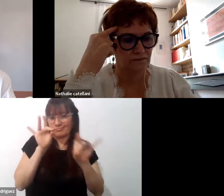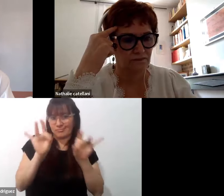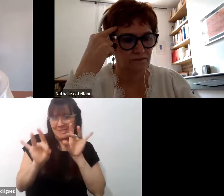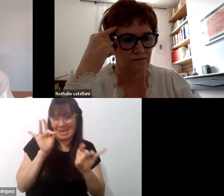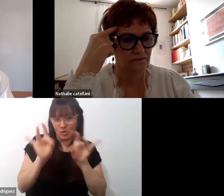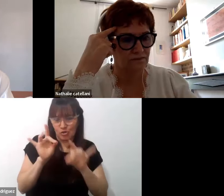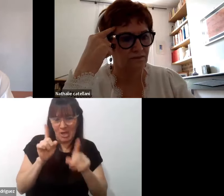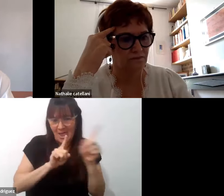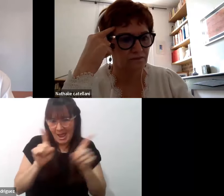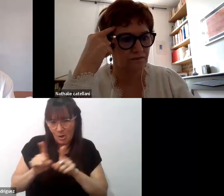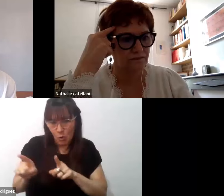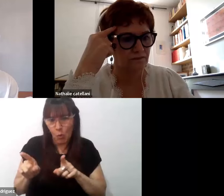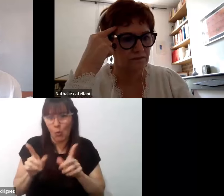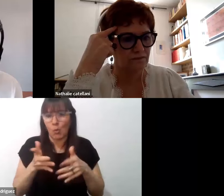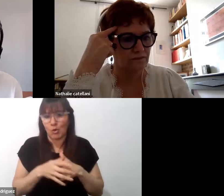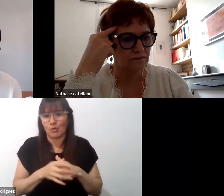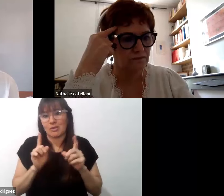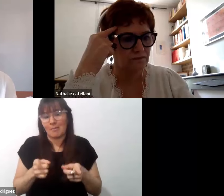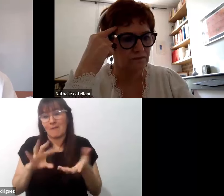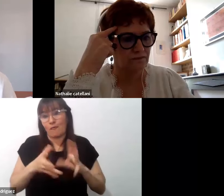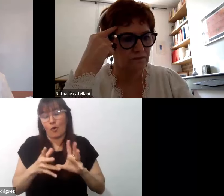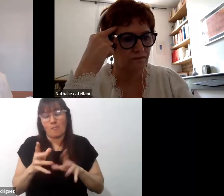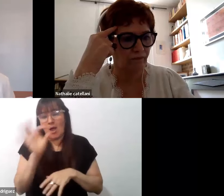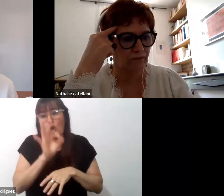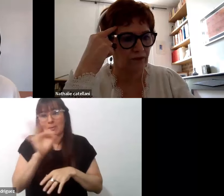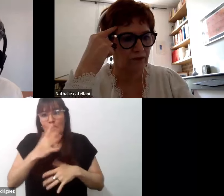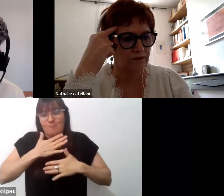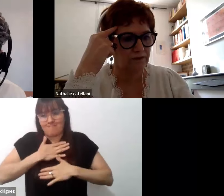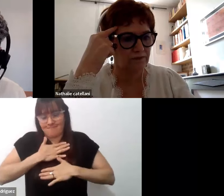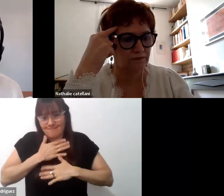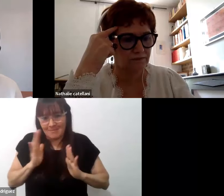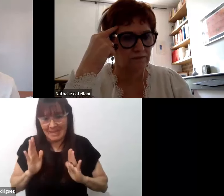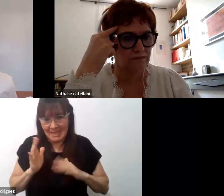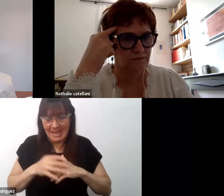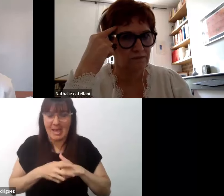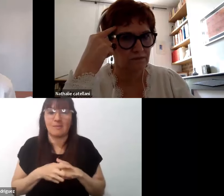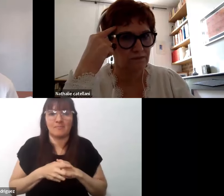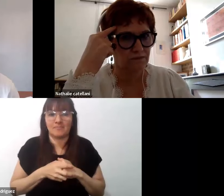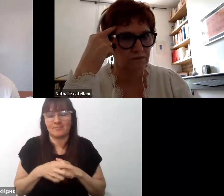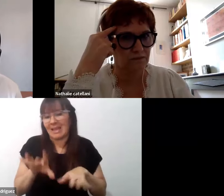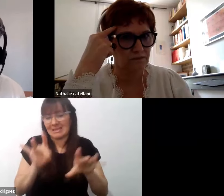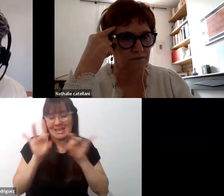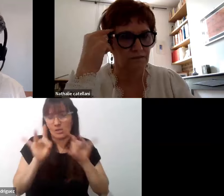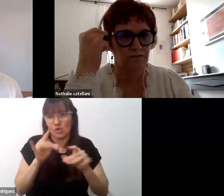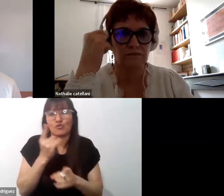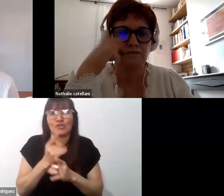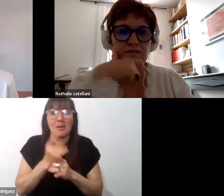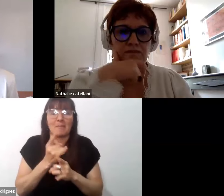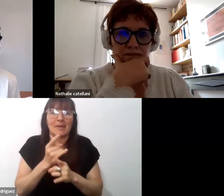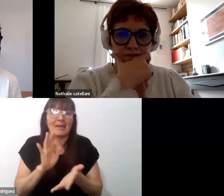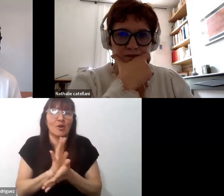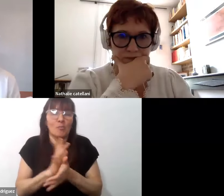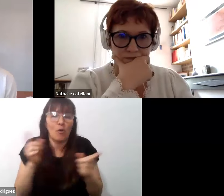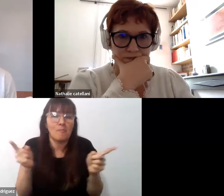también inevitablemente un punto de vista, ¿no? Toda selección implica un recorte, este